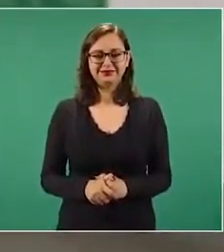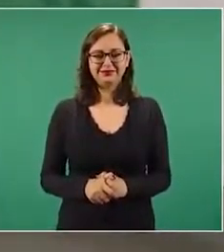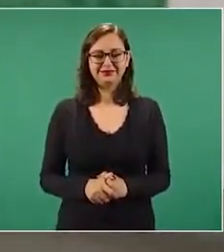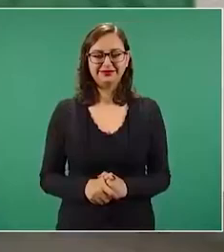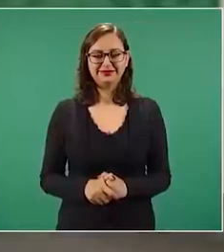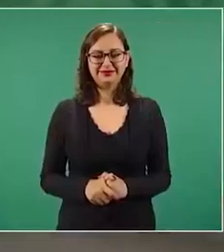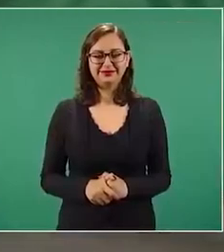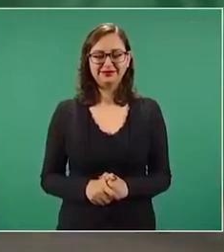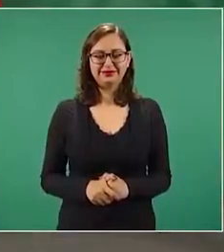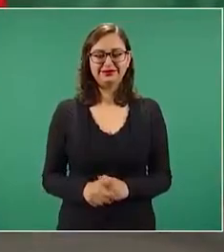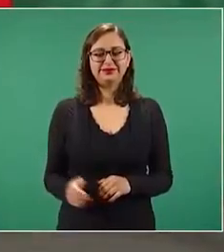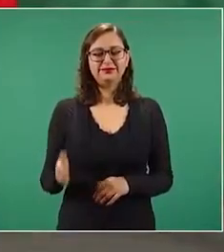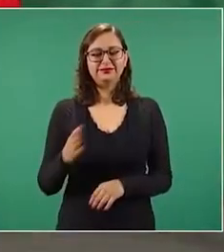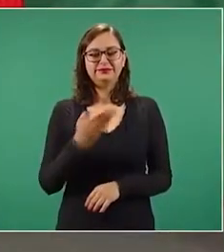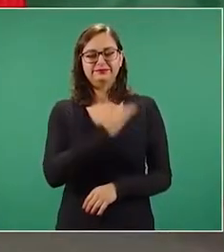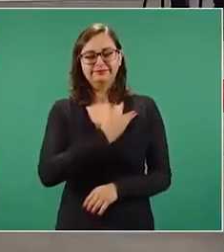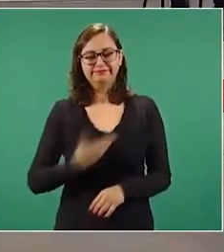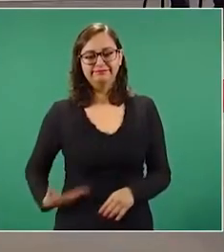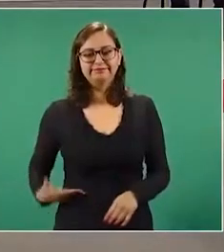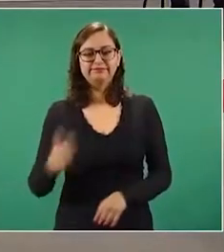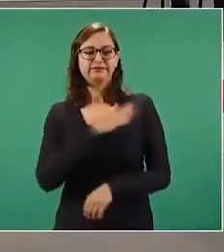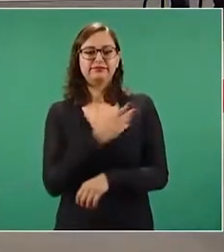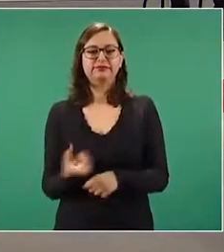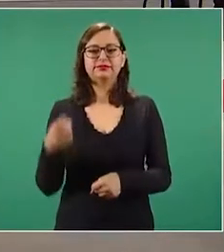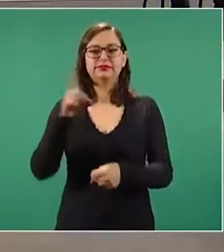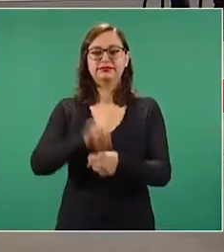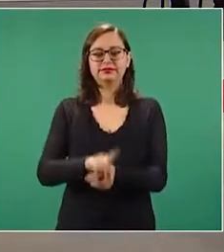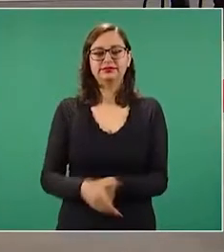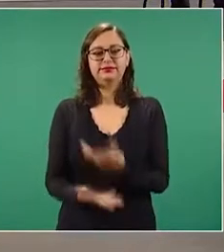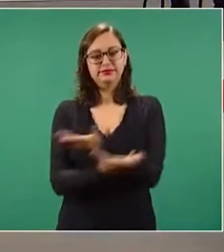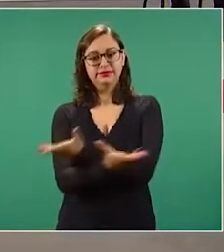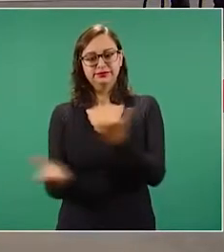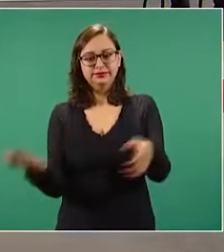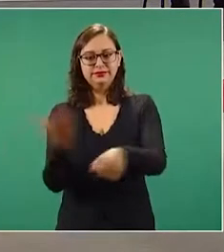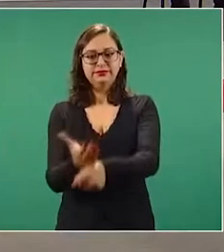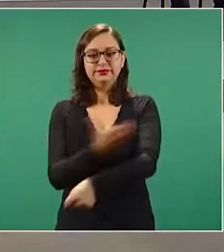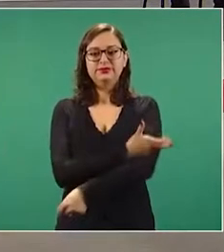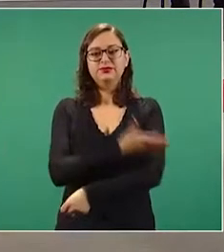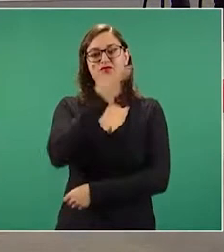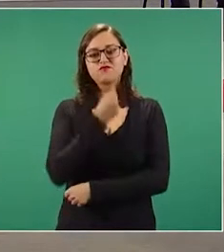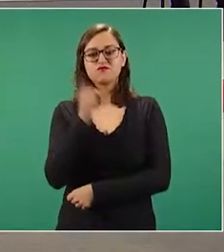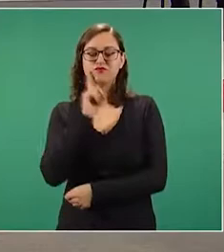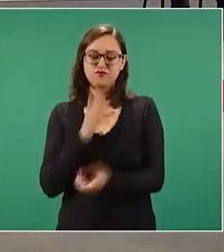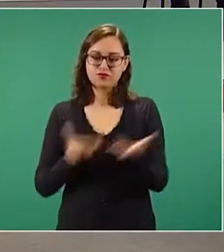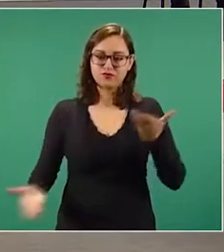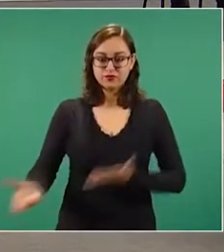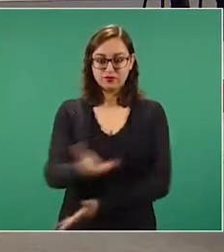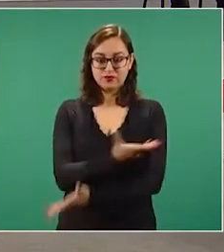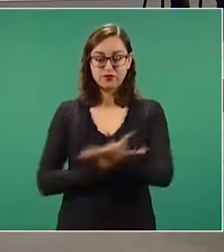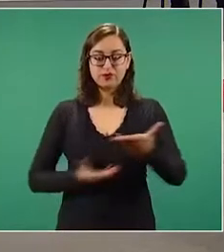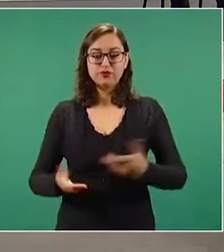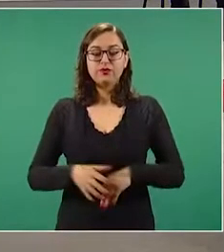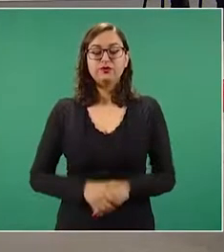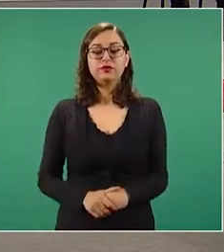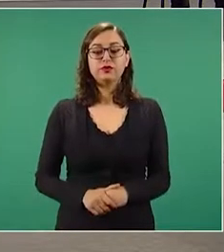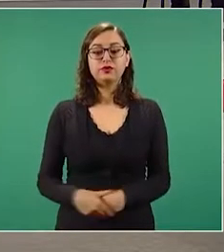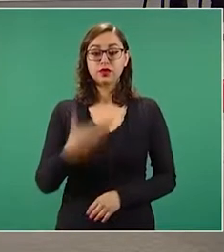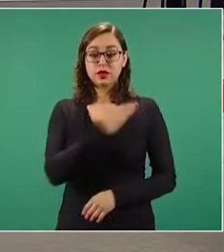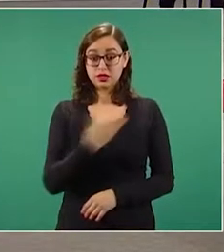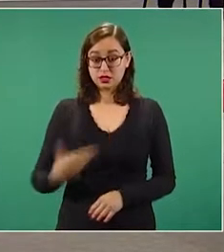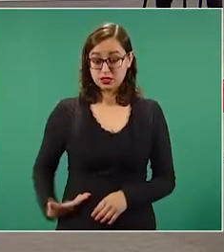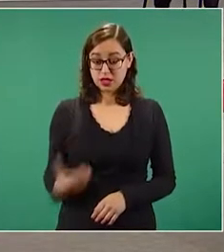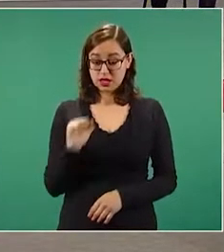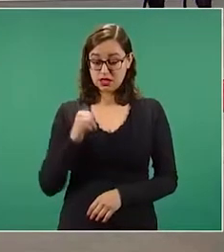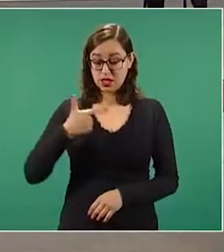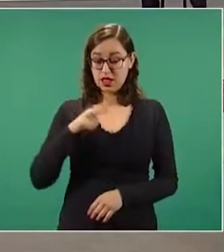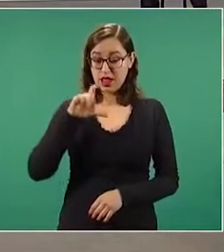Señor presidente, buenos días, buenos días compañeras y compañeros. Durante el gobierno que encabeza el presidente Andrés